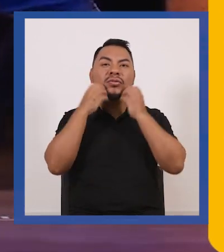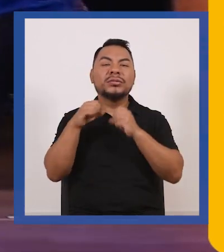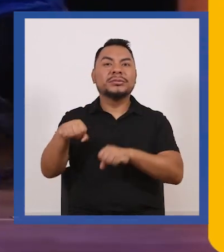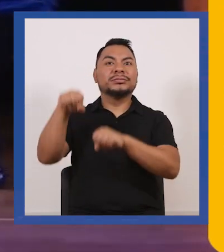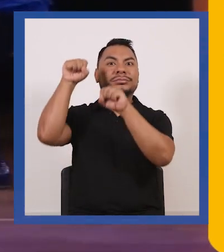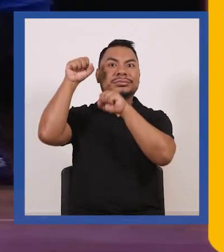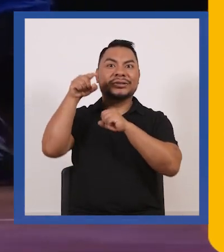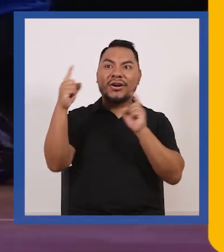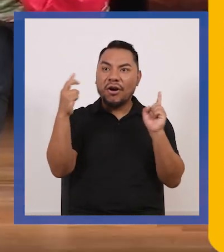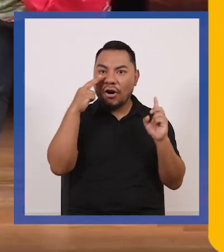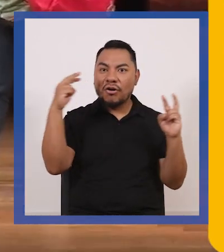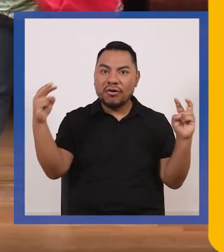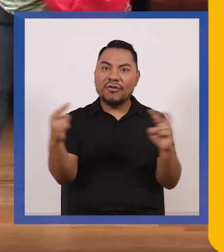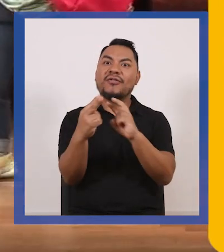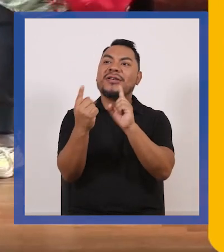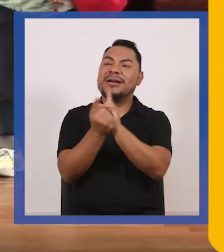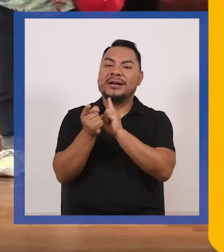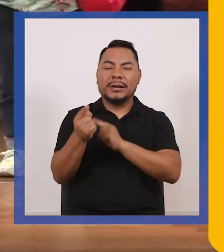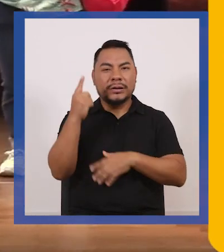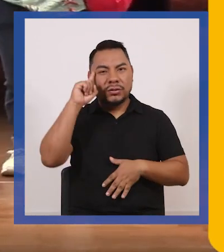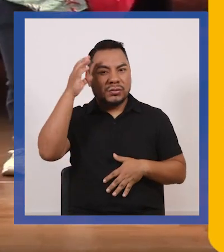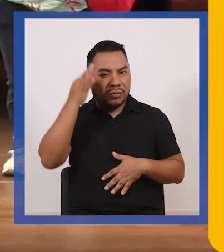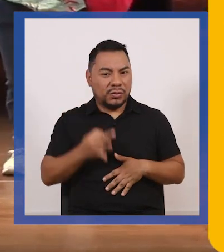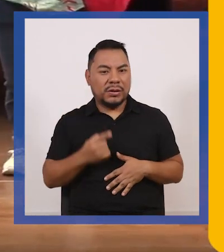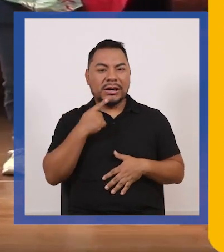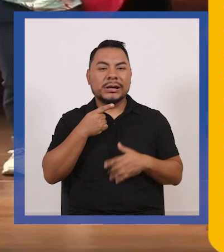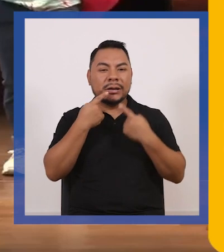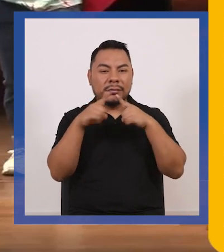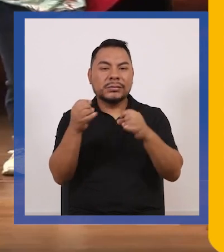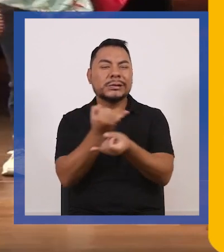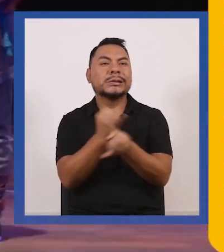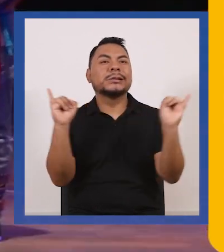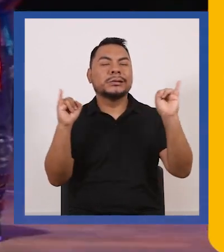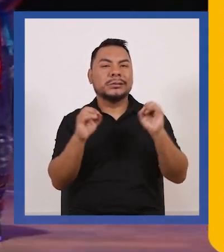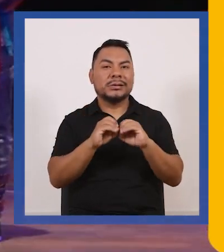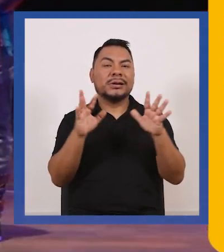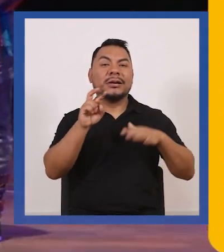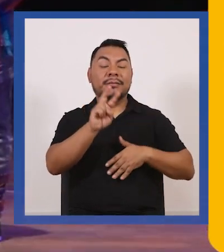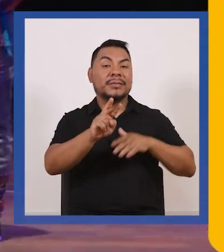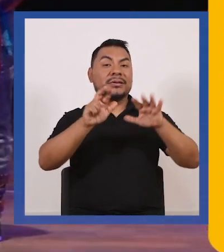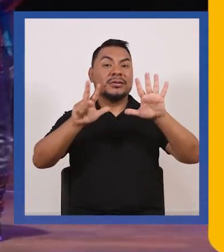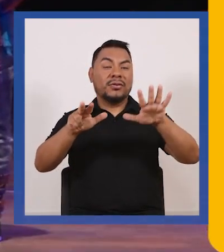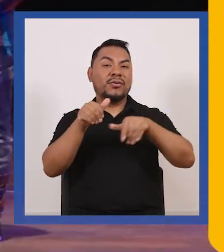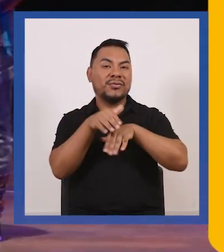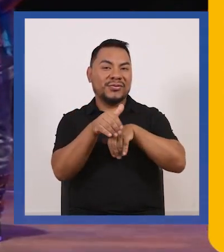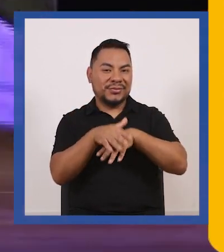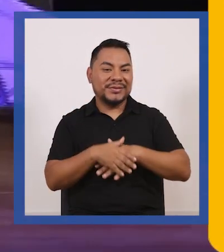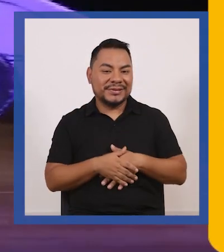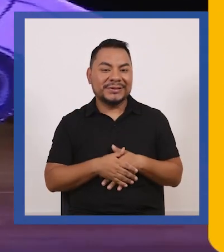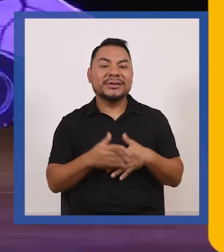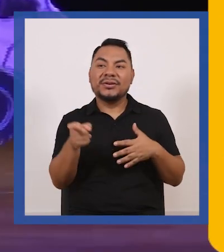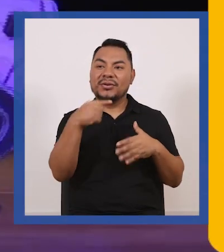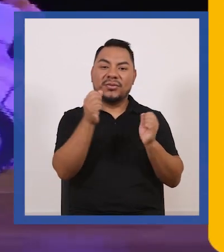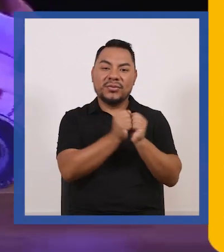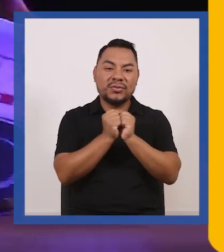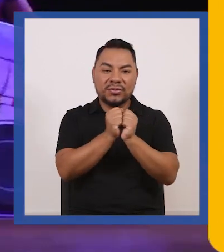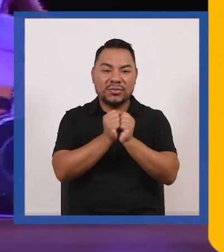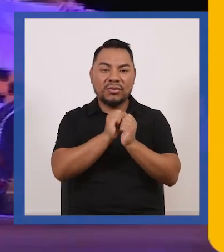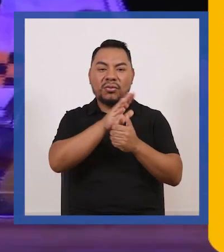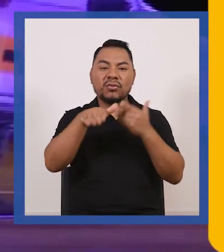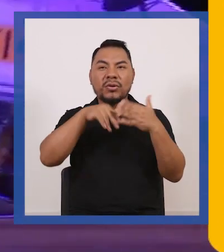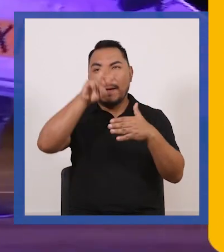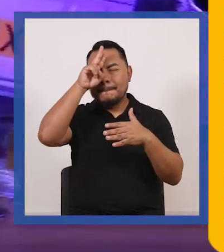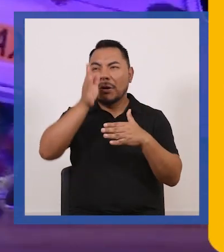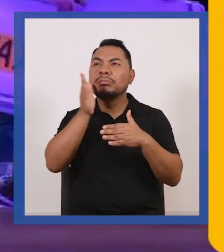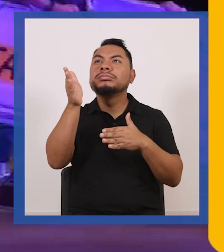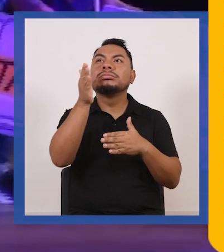Martín el libertador quien no está seguro de declarar la independencia el día 28 de julio juntos se emprenden un viaje